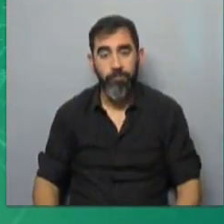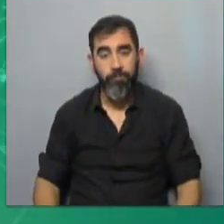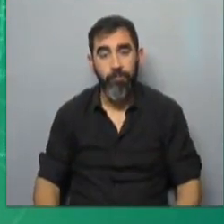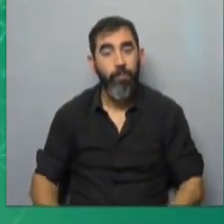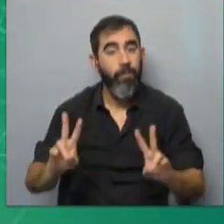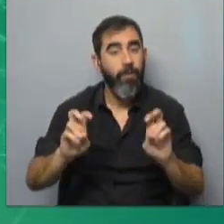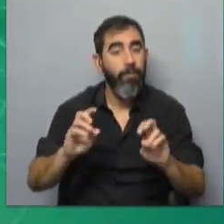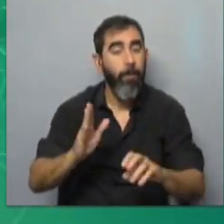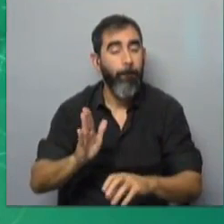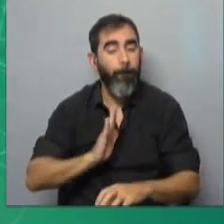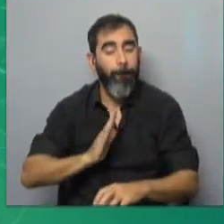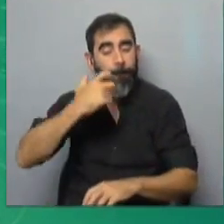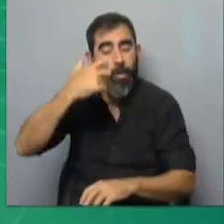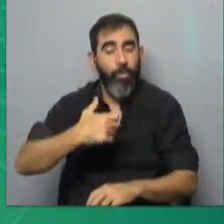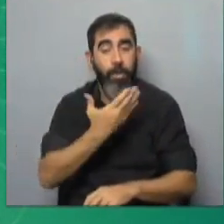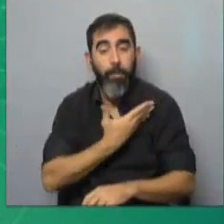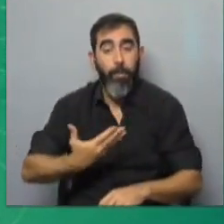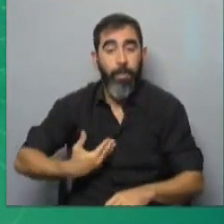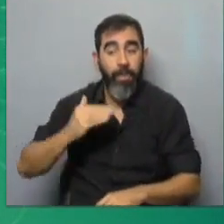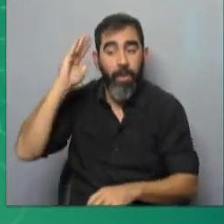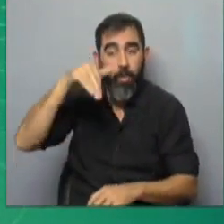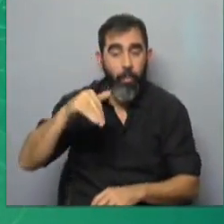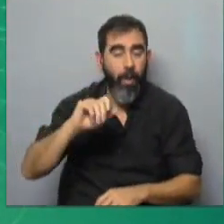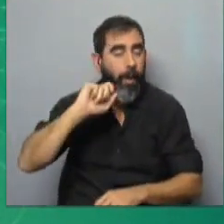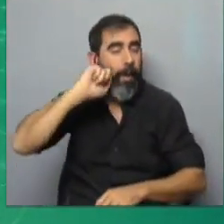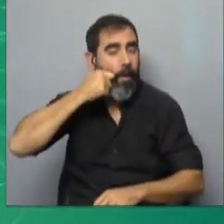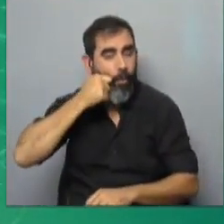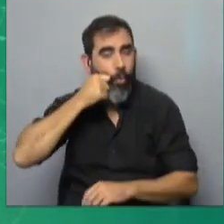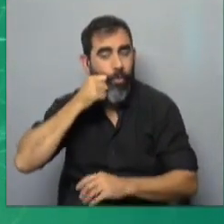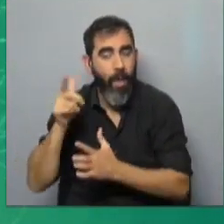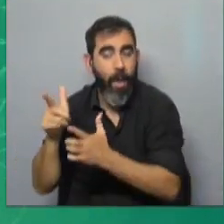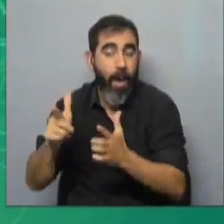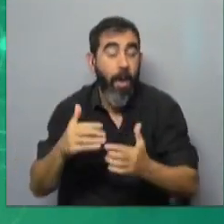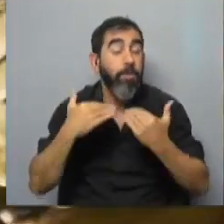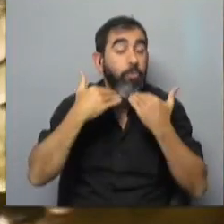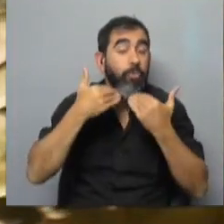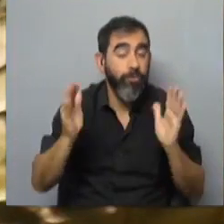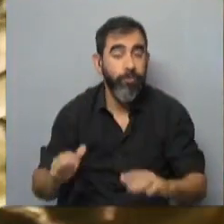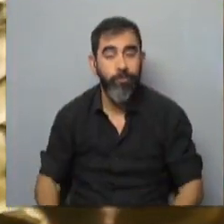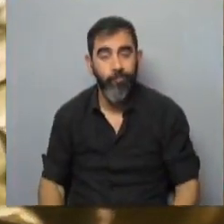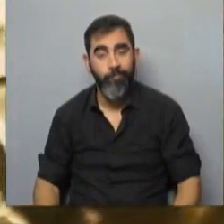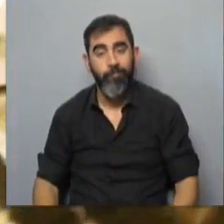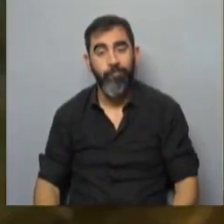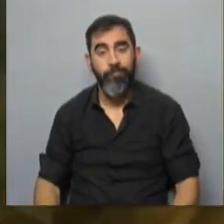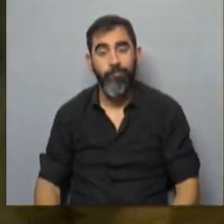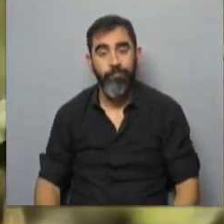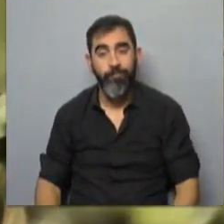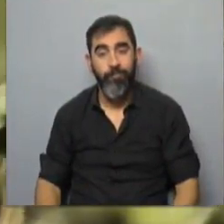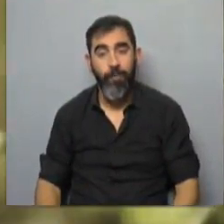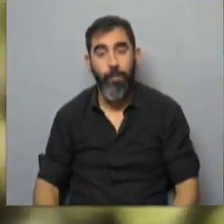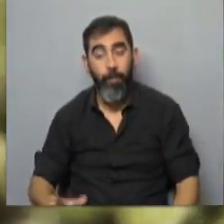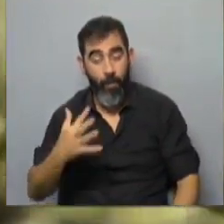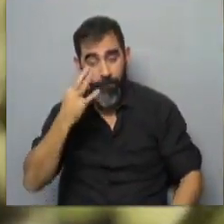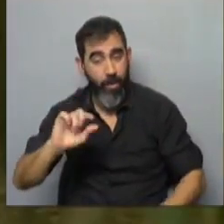inclinación personal del presidente de la República, que todos sabemos que es afín a la caza, pero que no tiene un